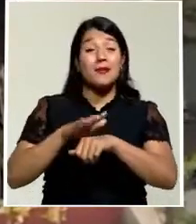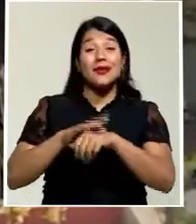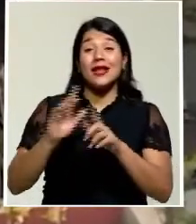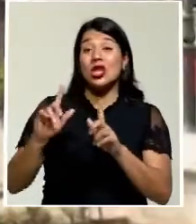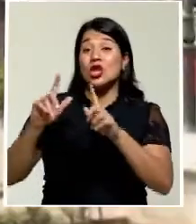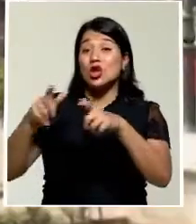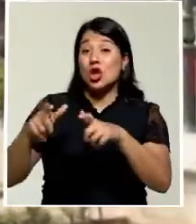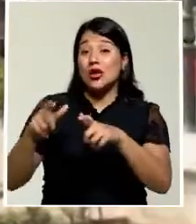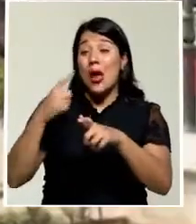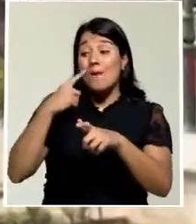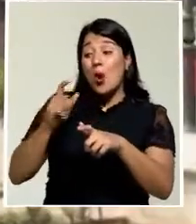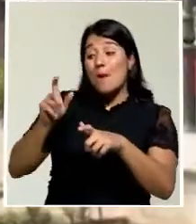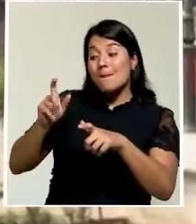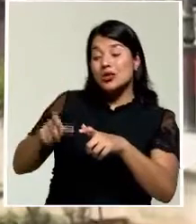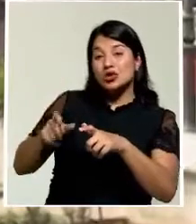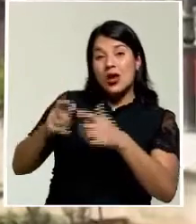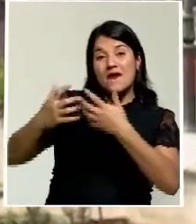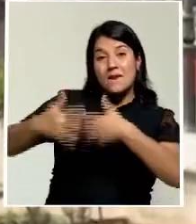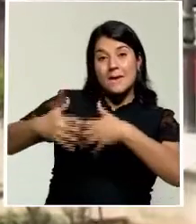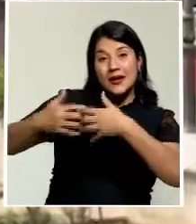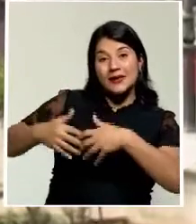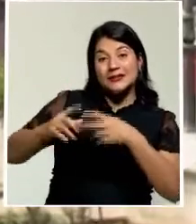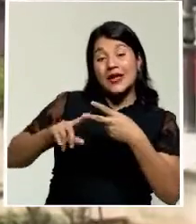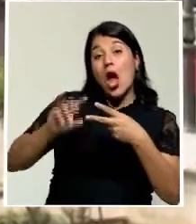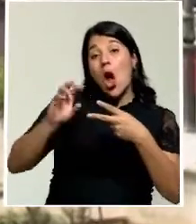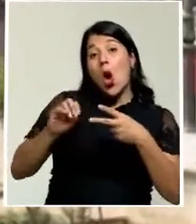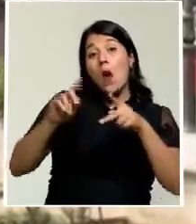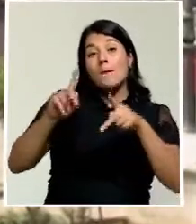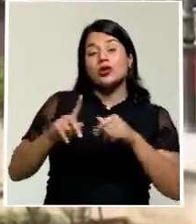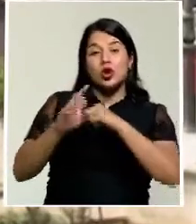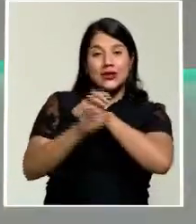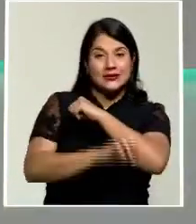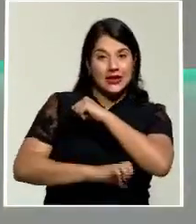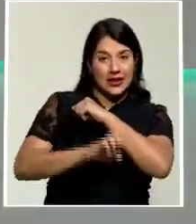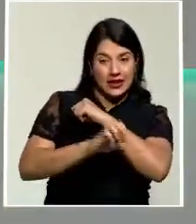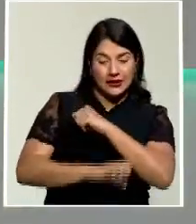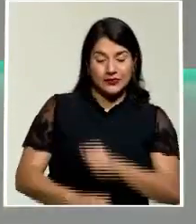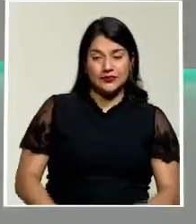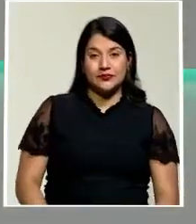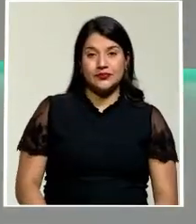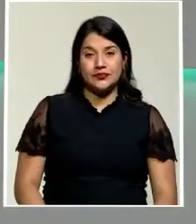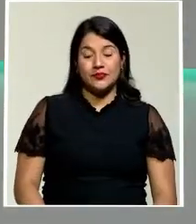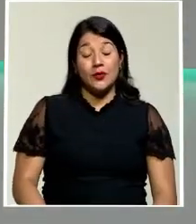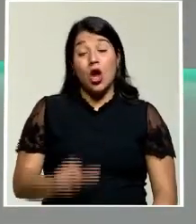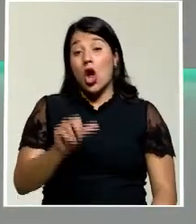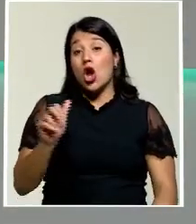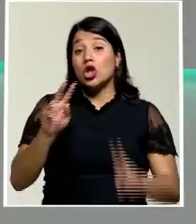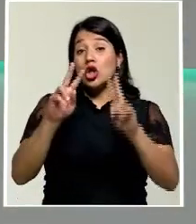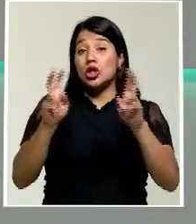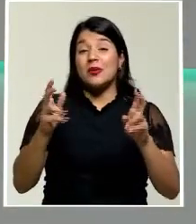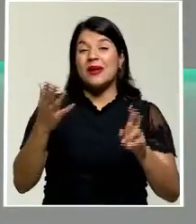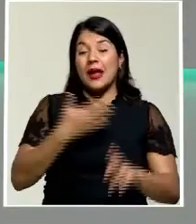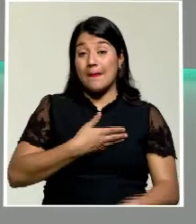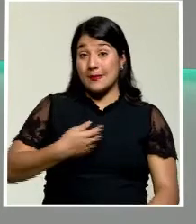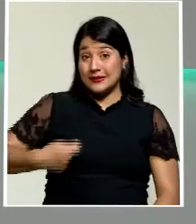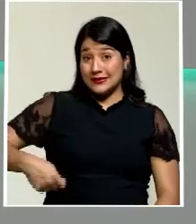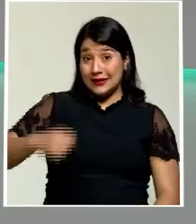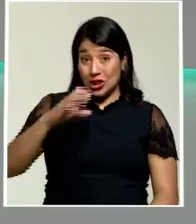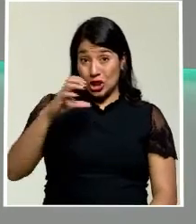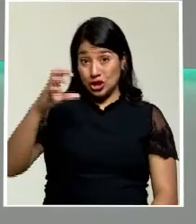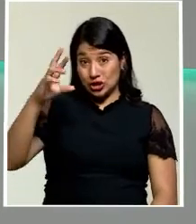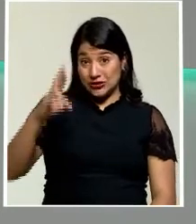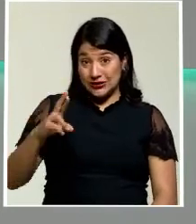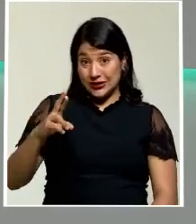provenientes de personas jurídicas y de extranjeros, salvo las excepciones de ley. En otros temas, el presidente de la República,